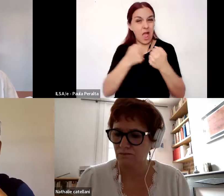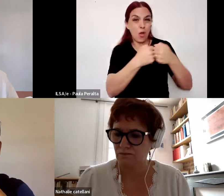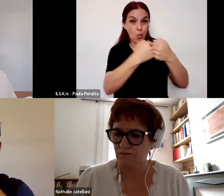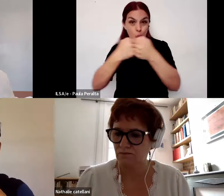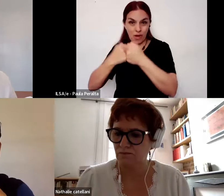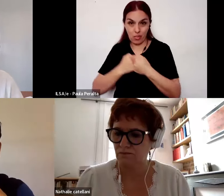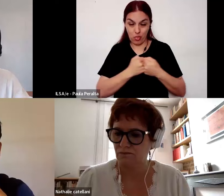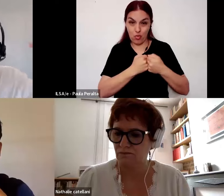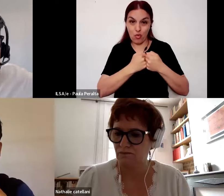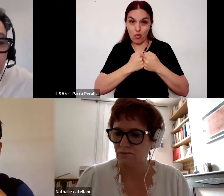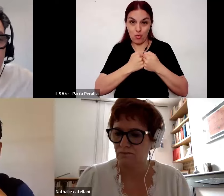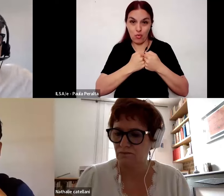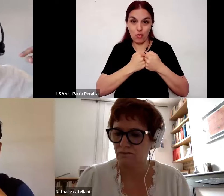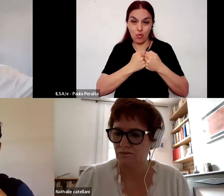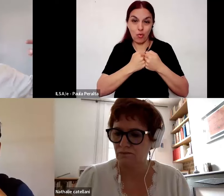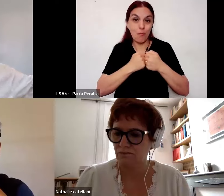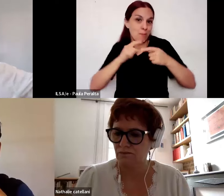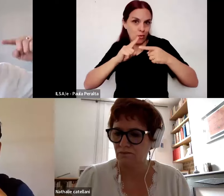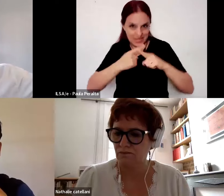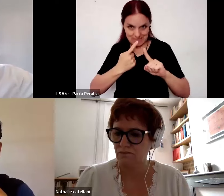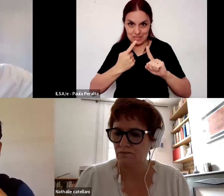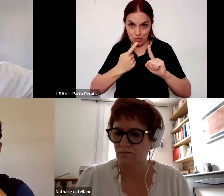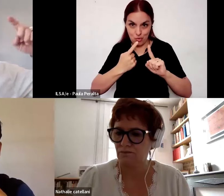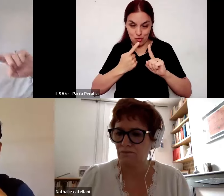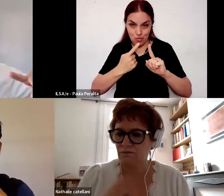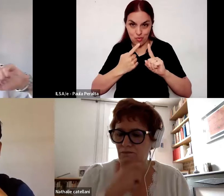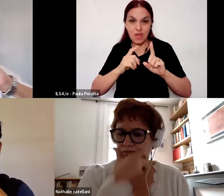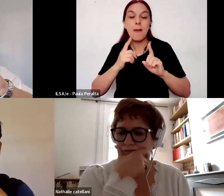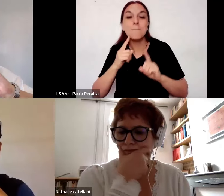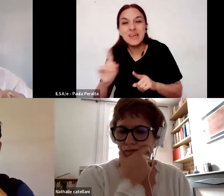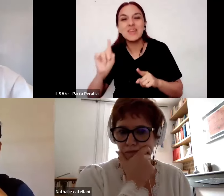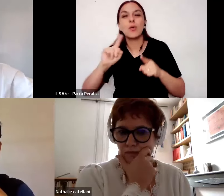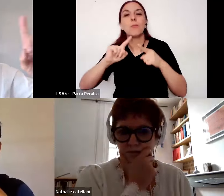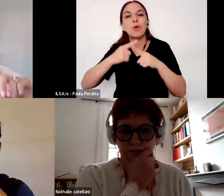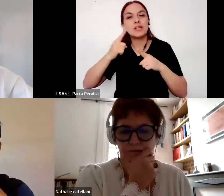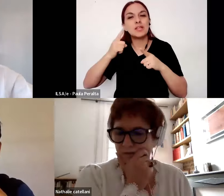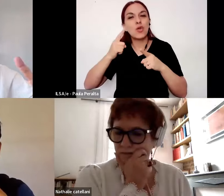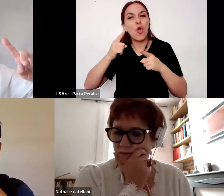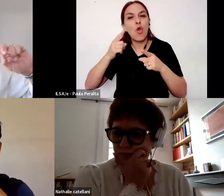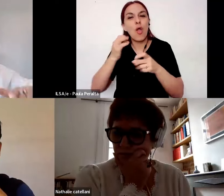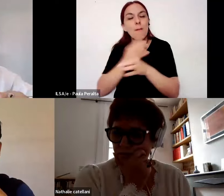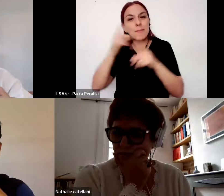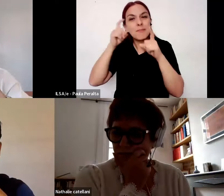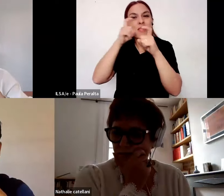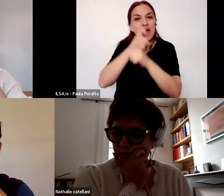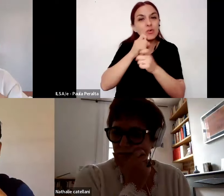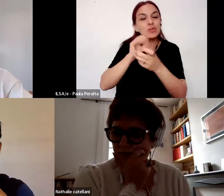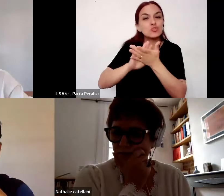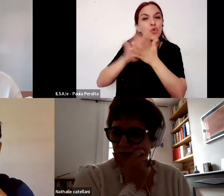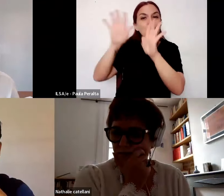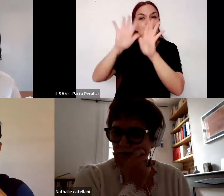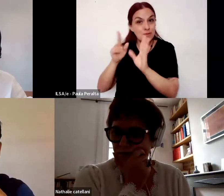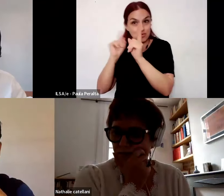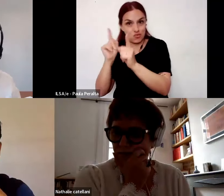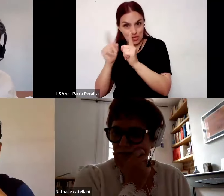¿no? que es político pero político pedagógico y político educativo en materia de formación docente